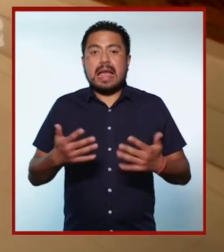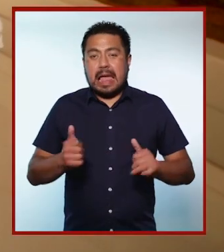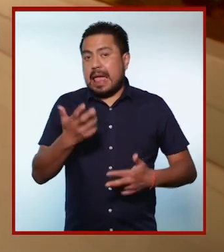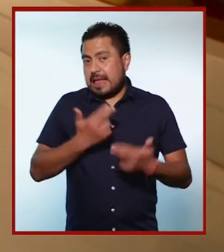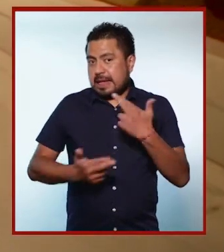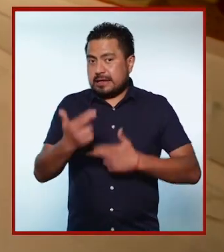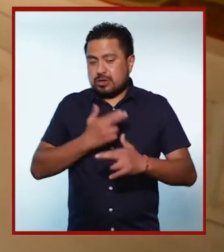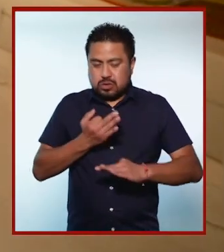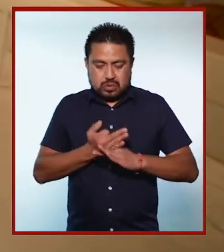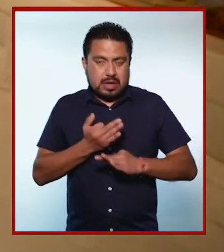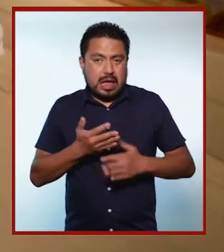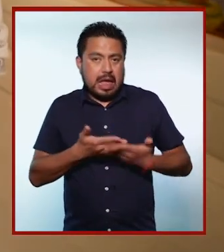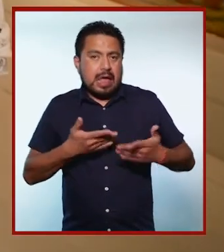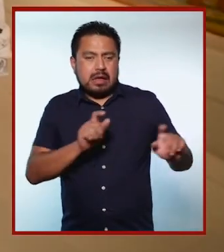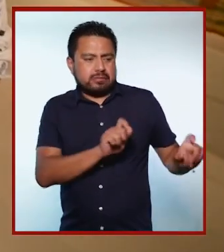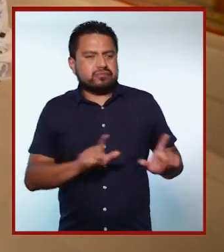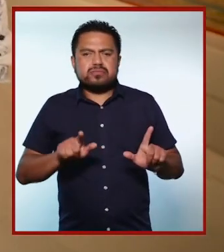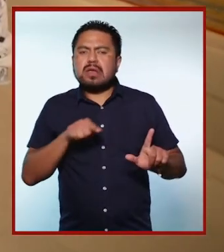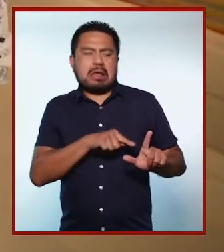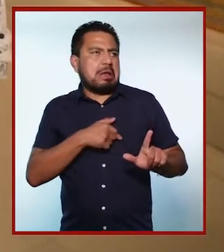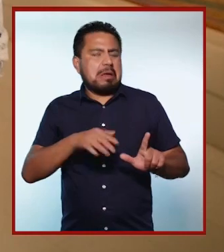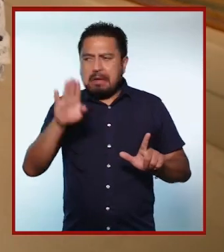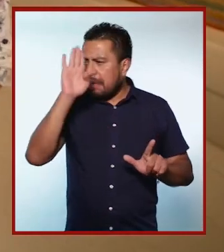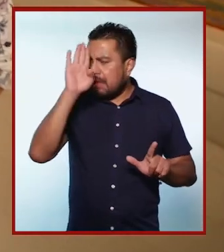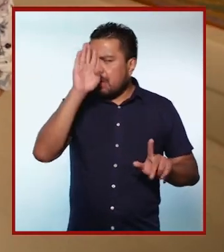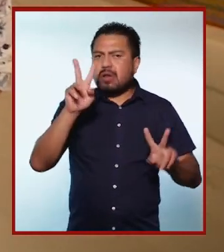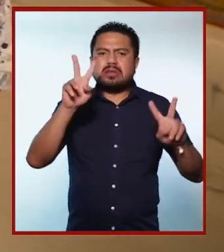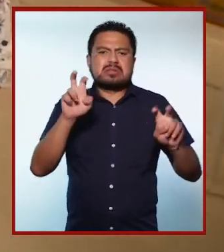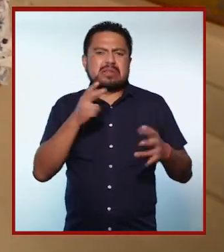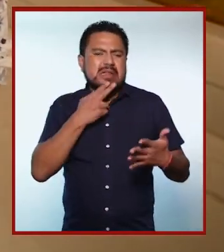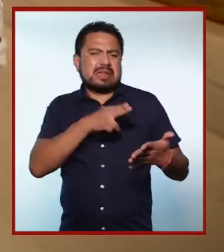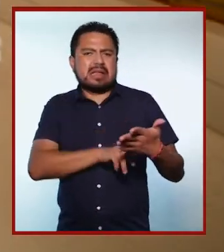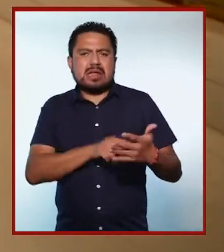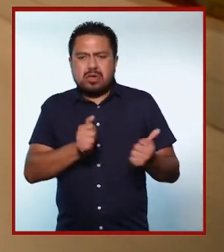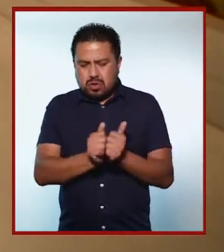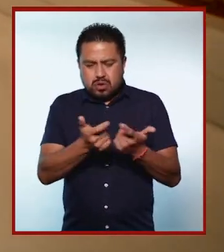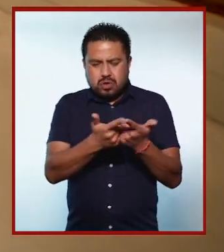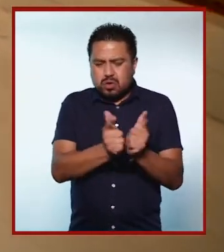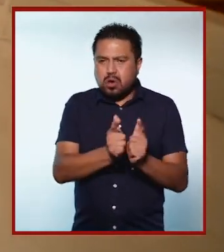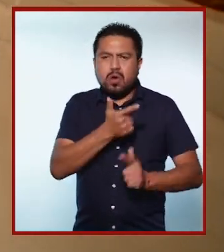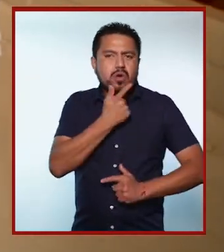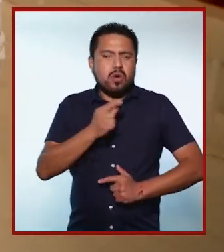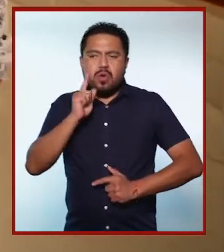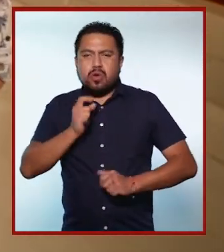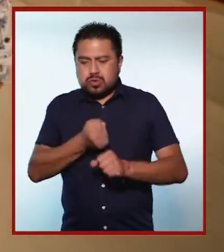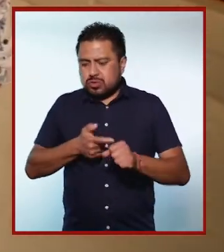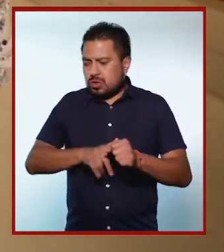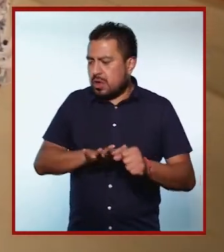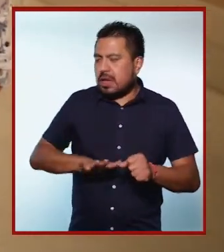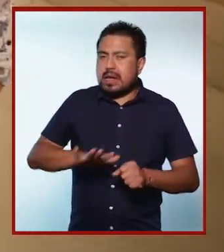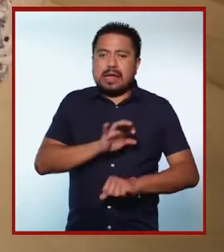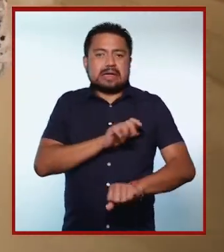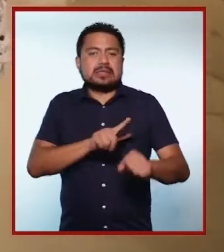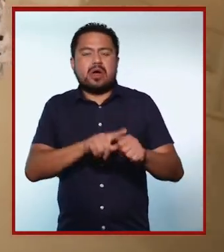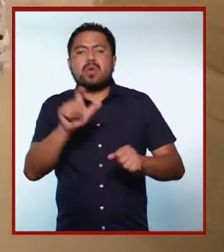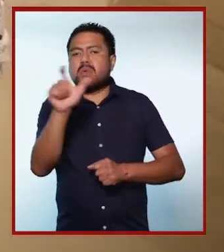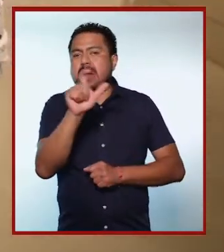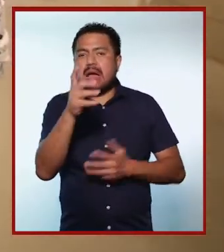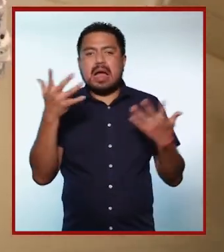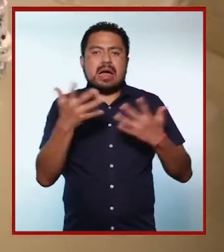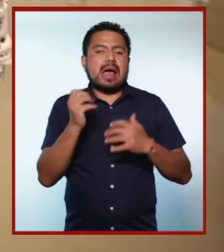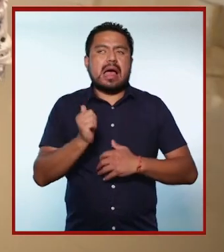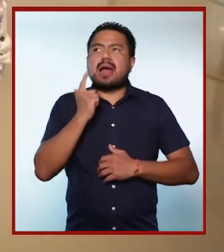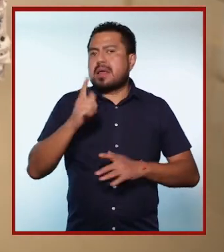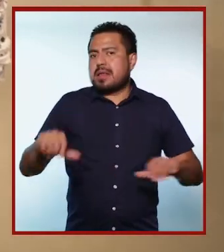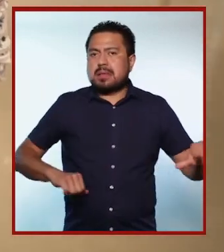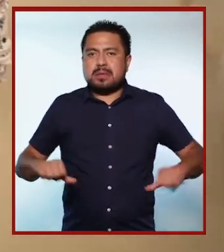Ya estamos de regreso y en esta sección reflexionaremos sobre los estereotipos de género que existen en la sociedad, en especial